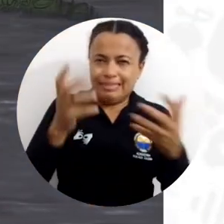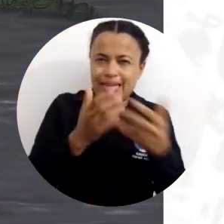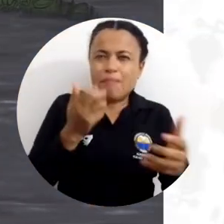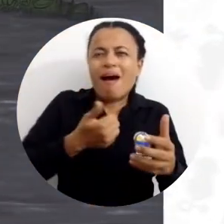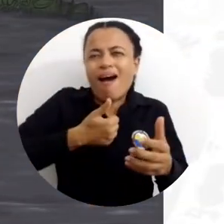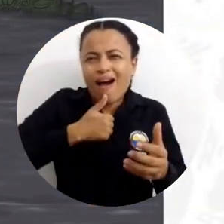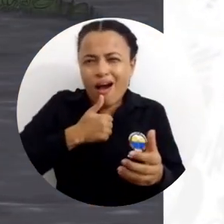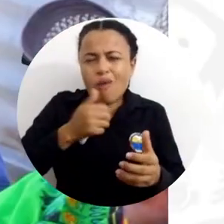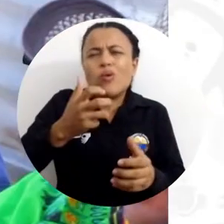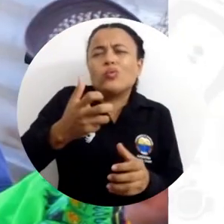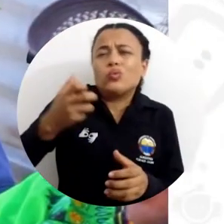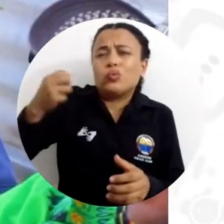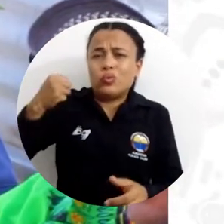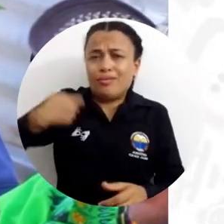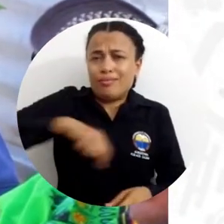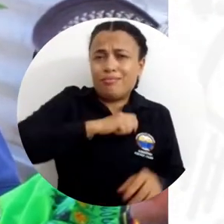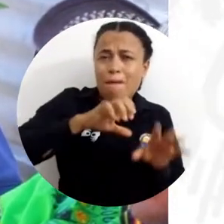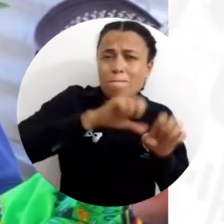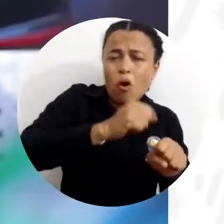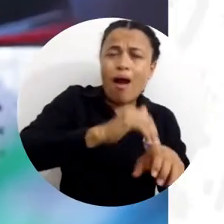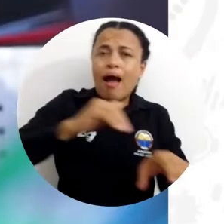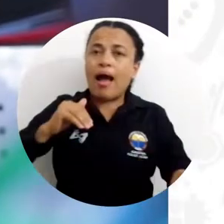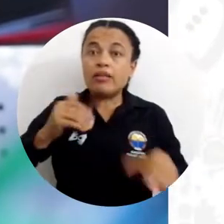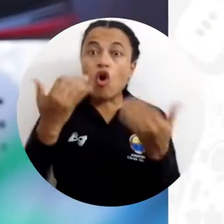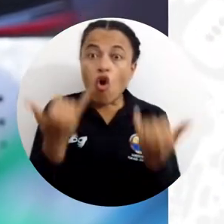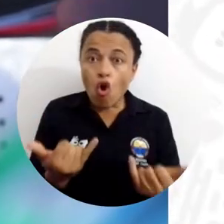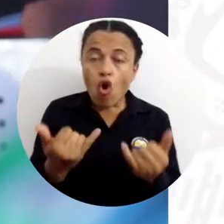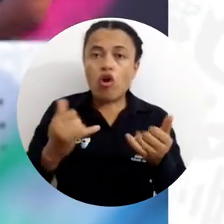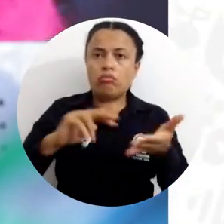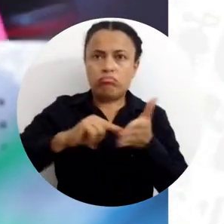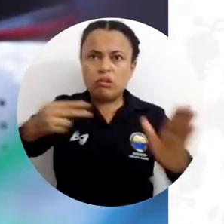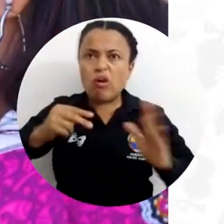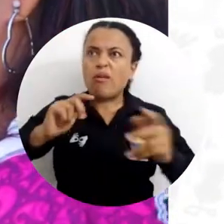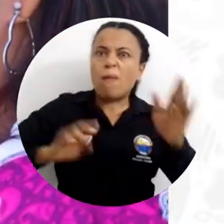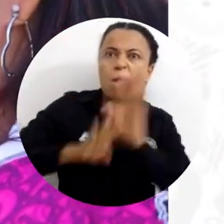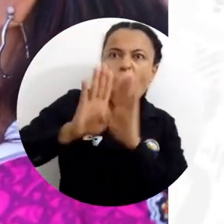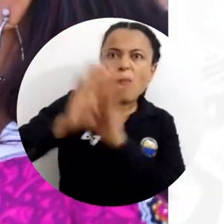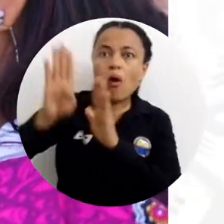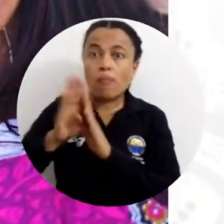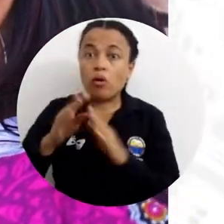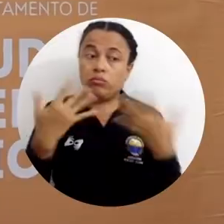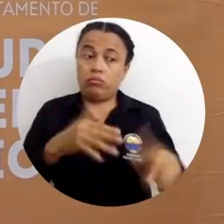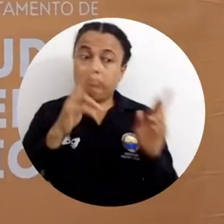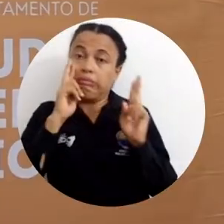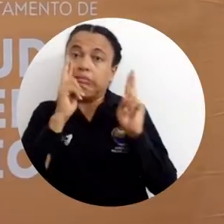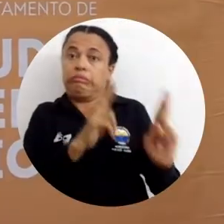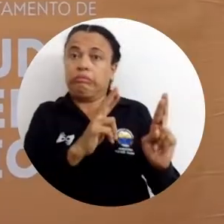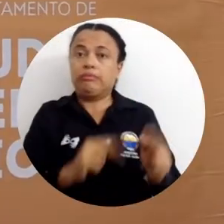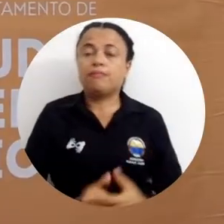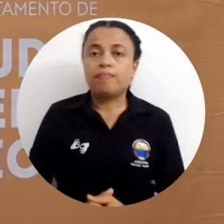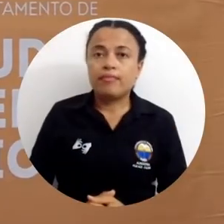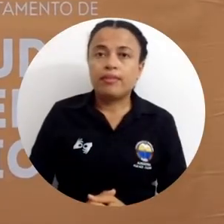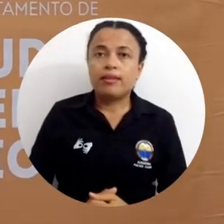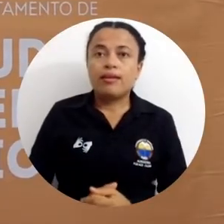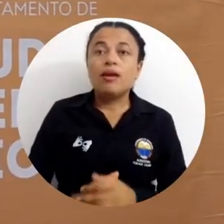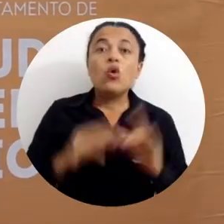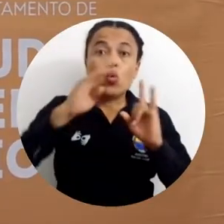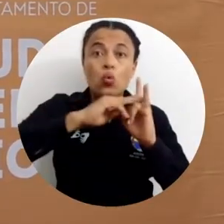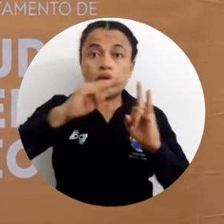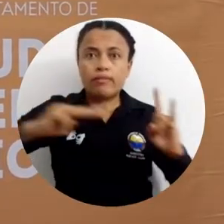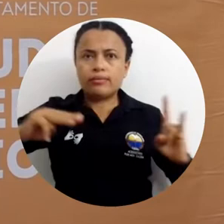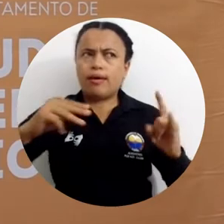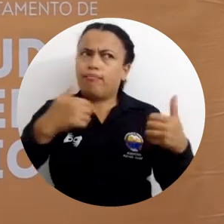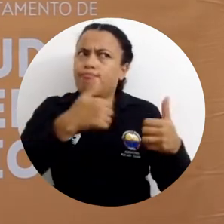tiempos prehispánicos, hoy con las transformaciones tecnológicas aún sigue siendo reconocido. Una de las cosas que hay que resaltar de la